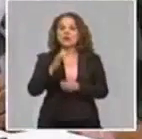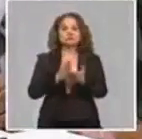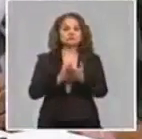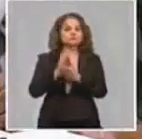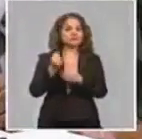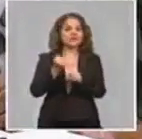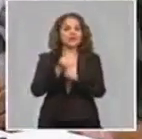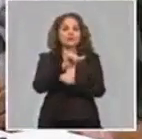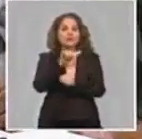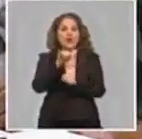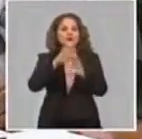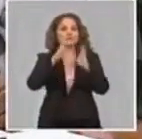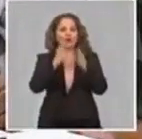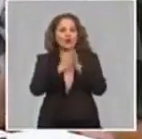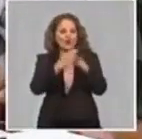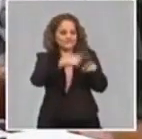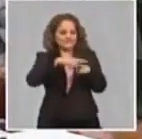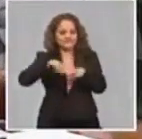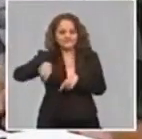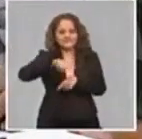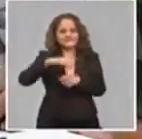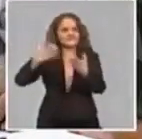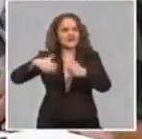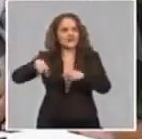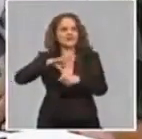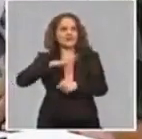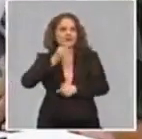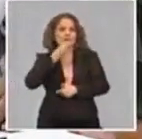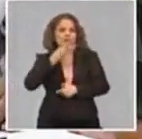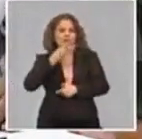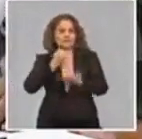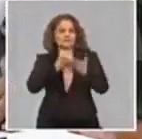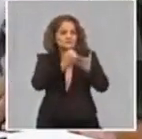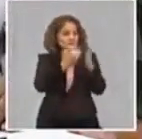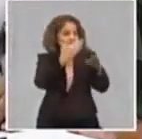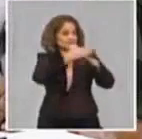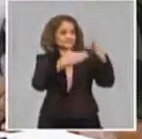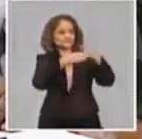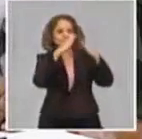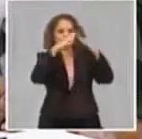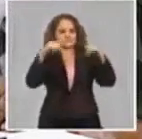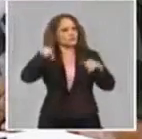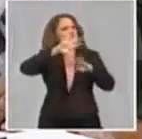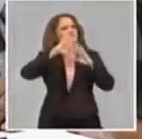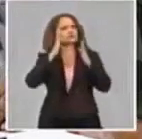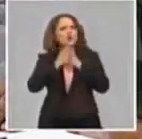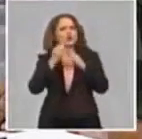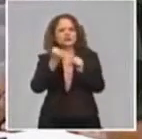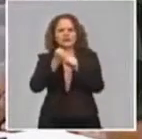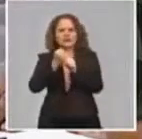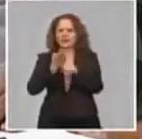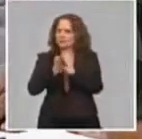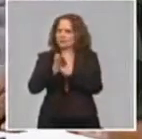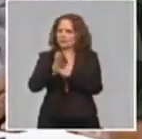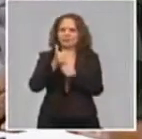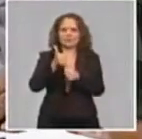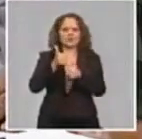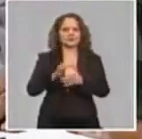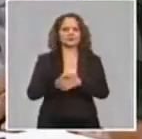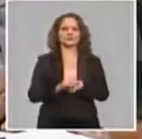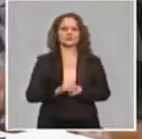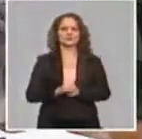vivienda y las obras de la defensa se han mantenido trabajando establemente. Hemos tenido que sacar un grupo de constructores